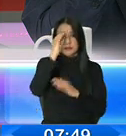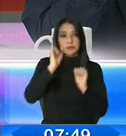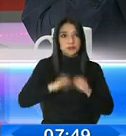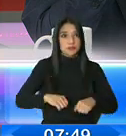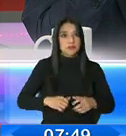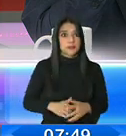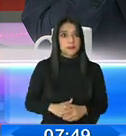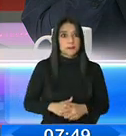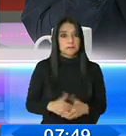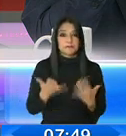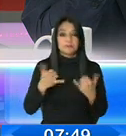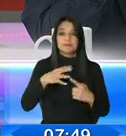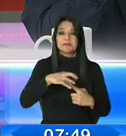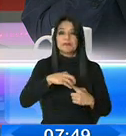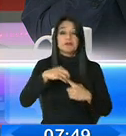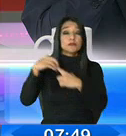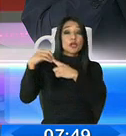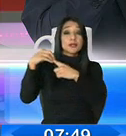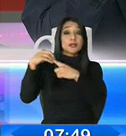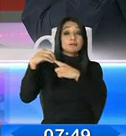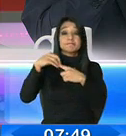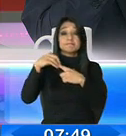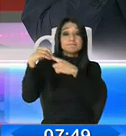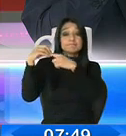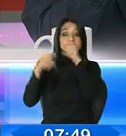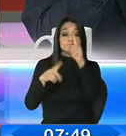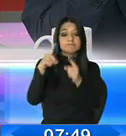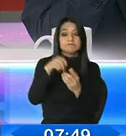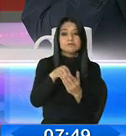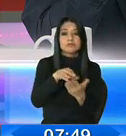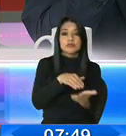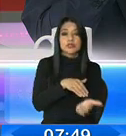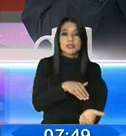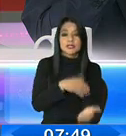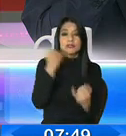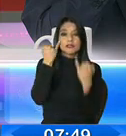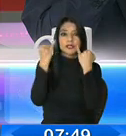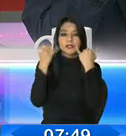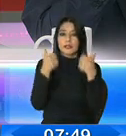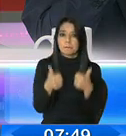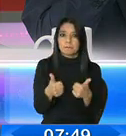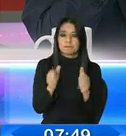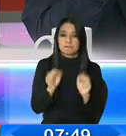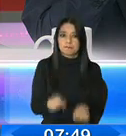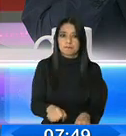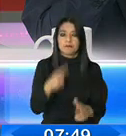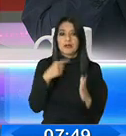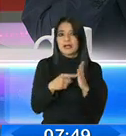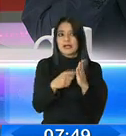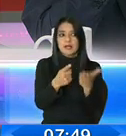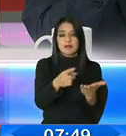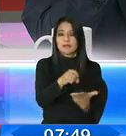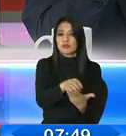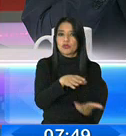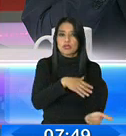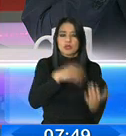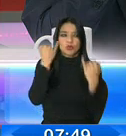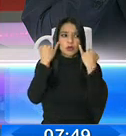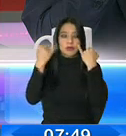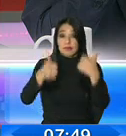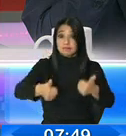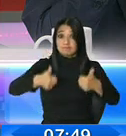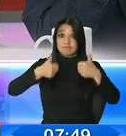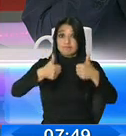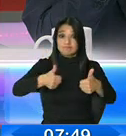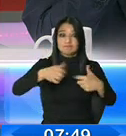Vamos a priorizar lo que sí le puedo decir aquellos proyectos innovadores. Es decir, si usted me llega con un proyecto innovador tendrá